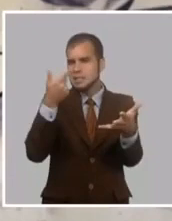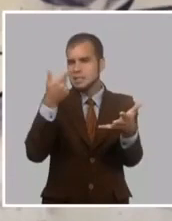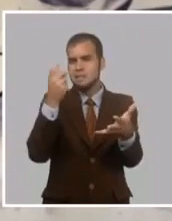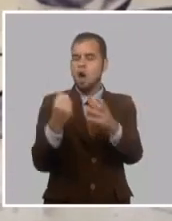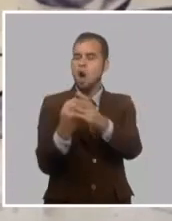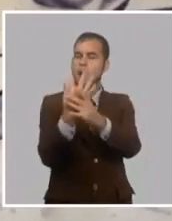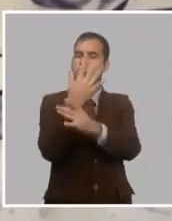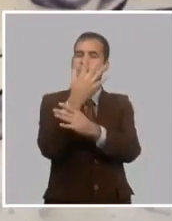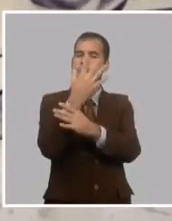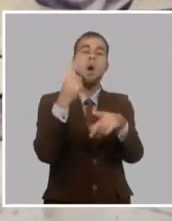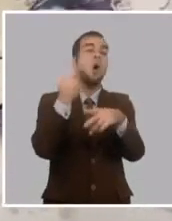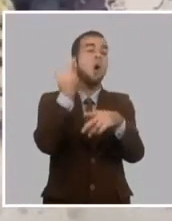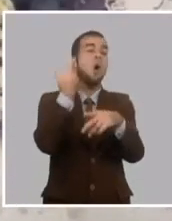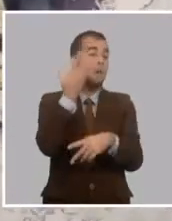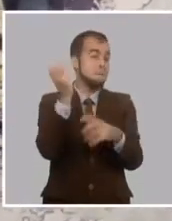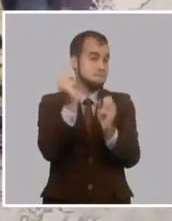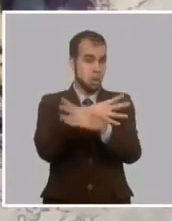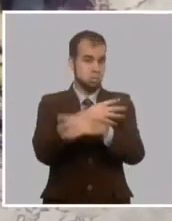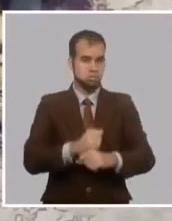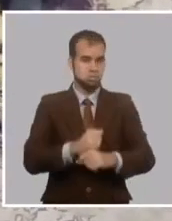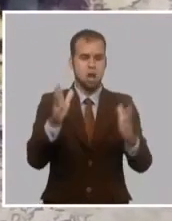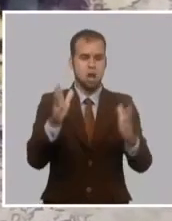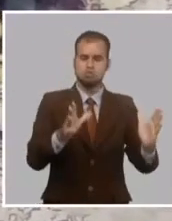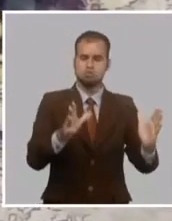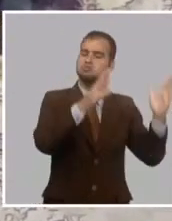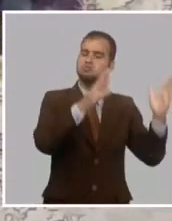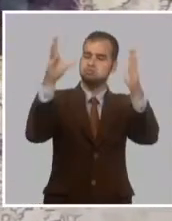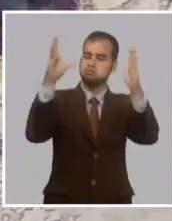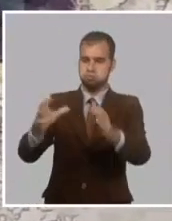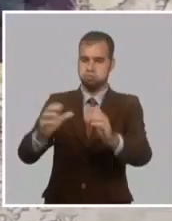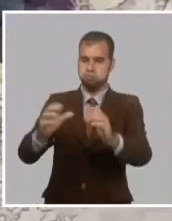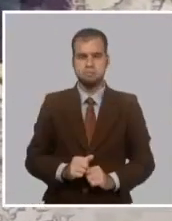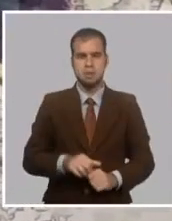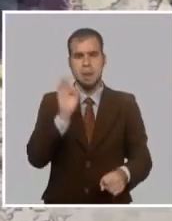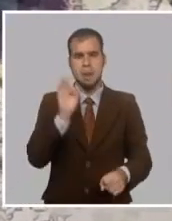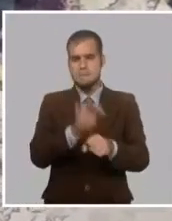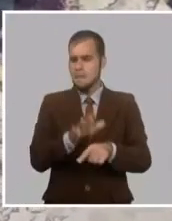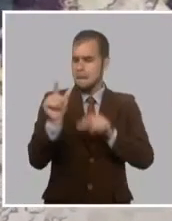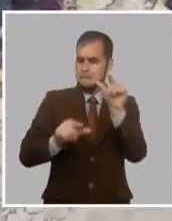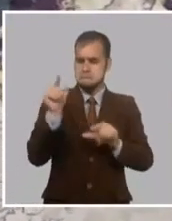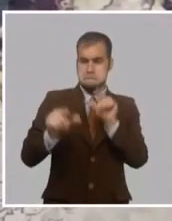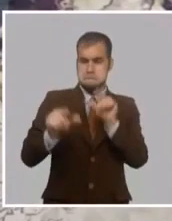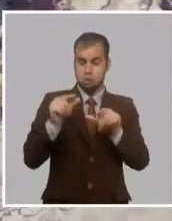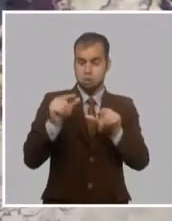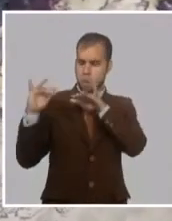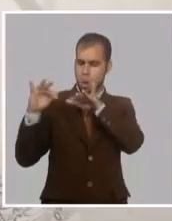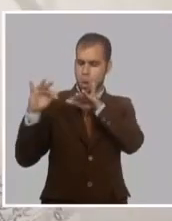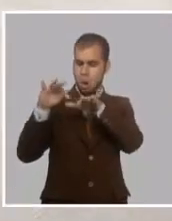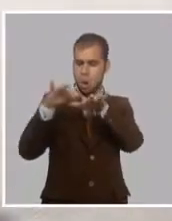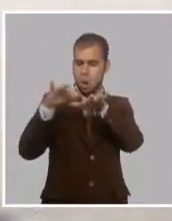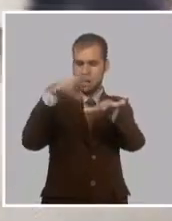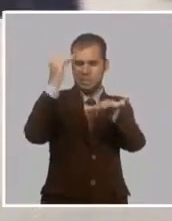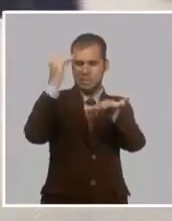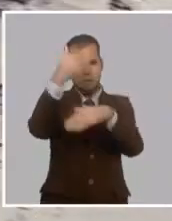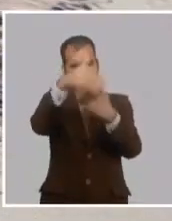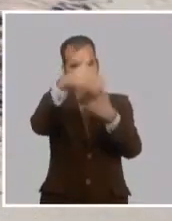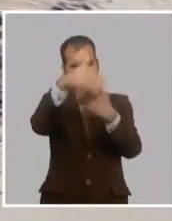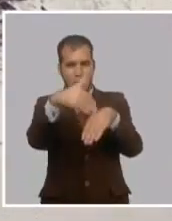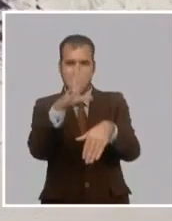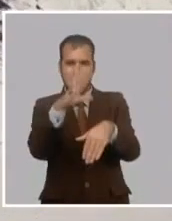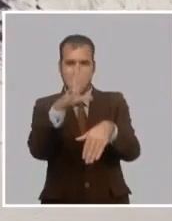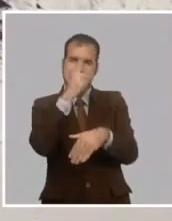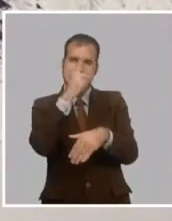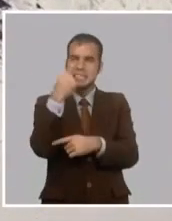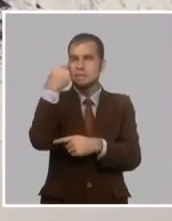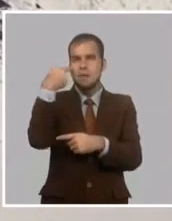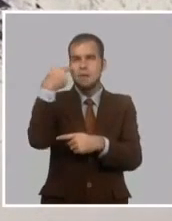rosas blancas. Se llevó hasta el Armón. Comenzó el desfile por las principales calles engranadas con banderas